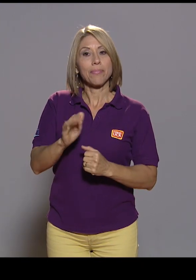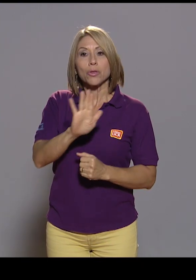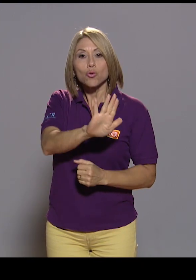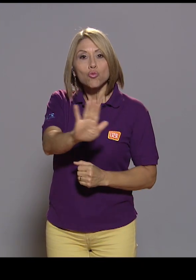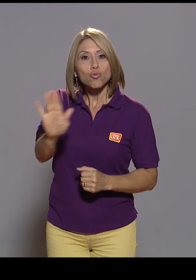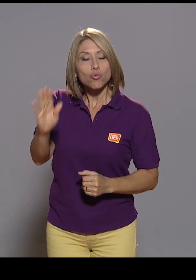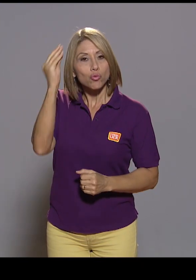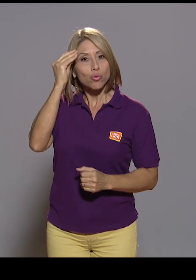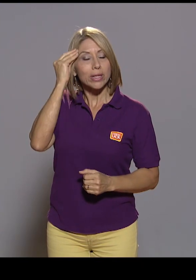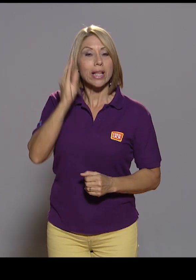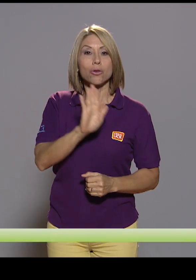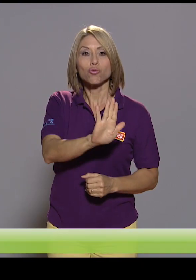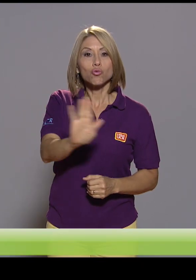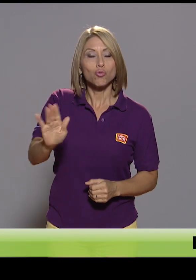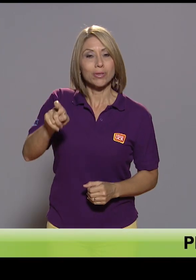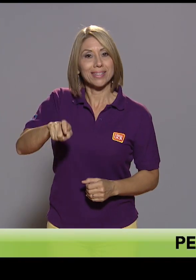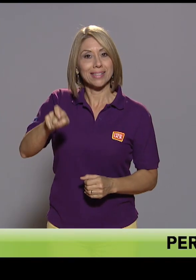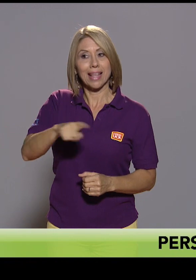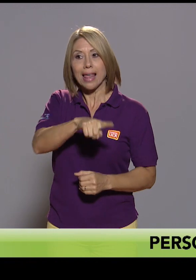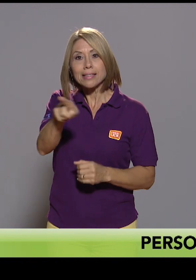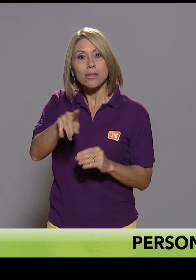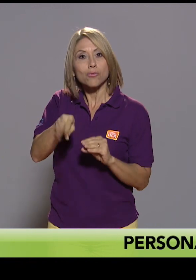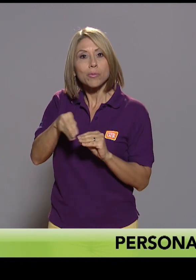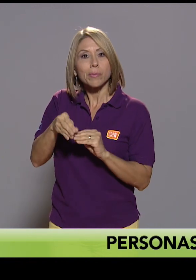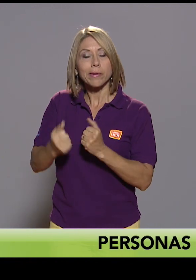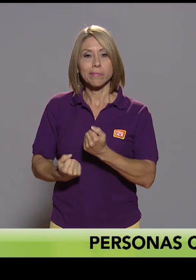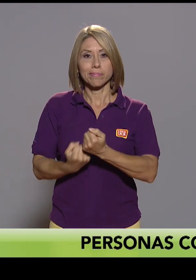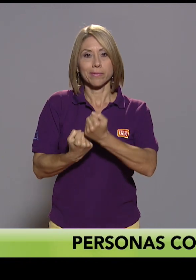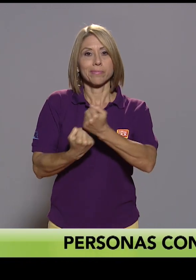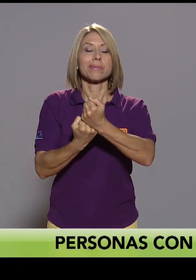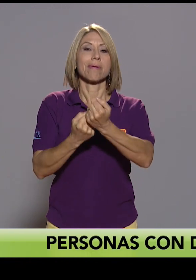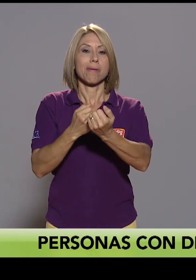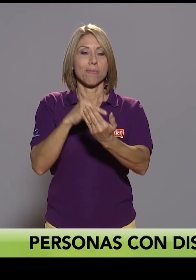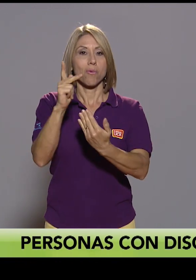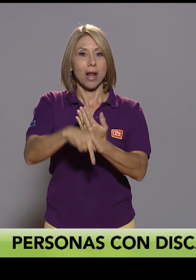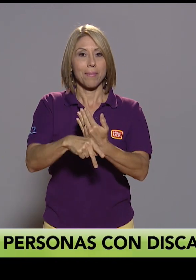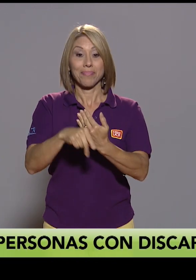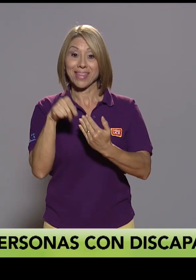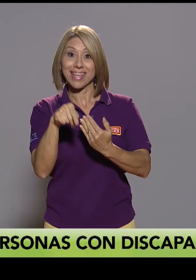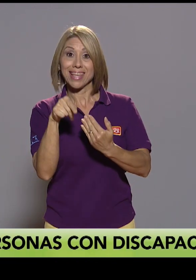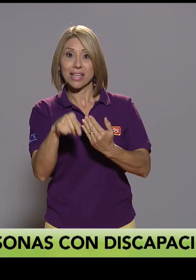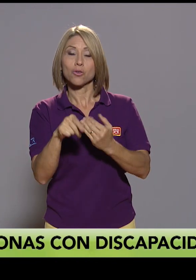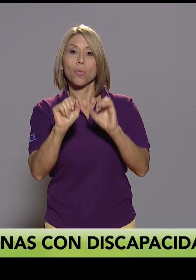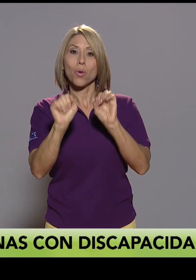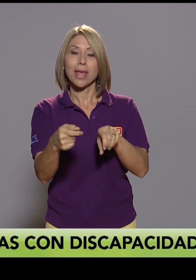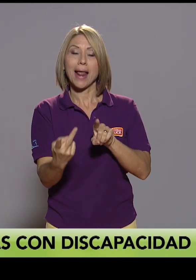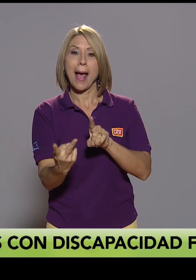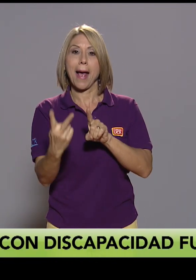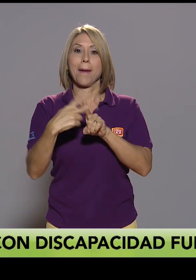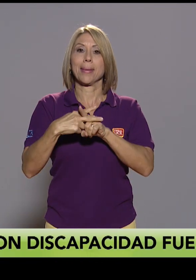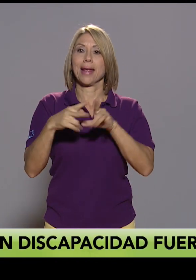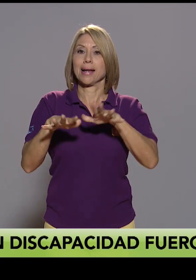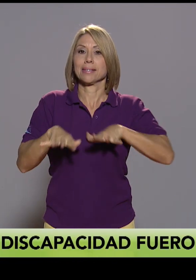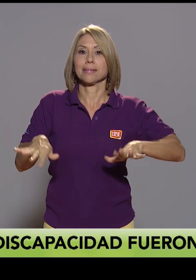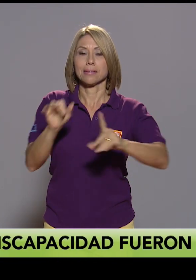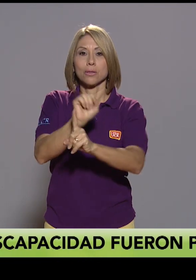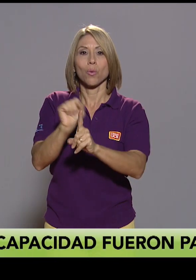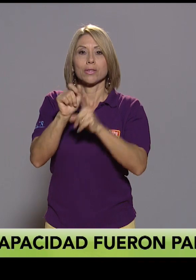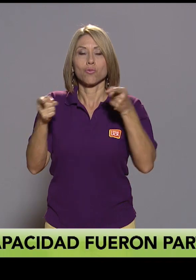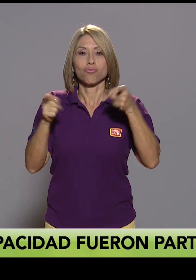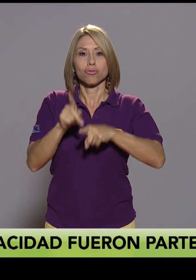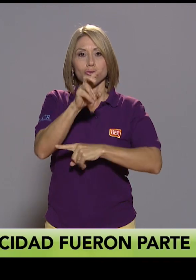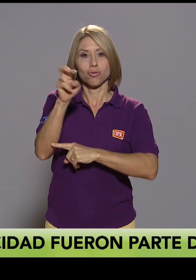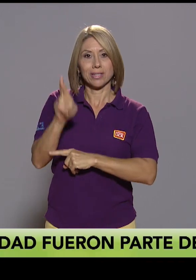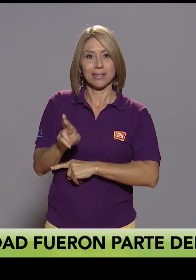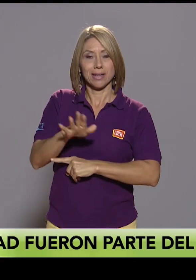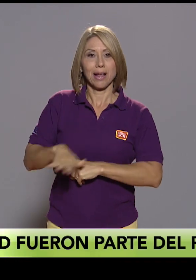criterios y sus necesidades, ¿verdad?, y que fuese aplicado a una realidad nacional, porque